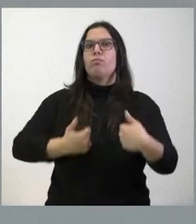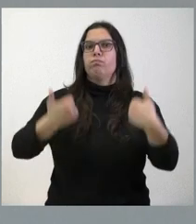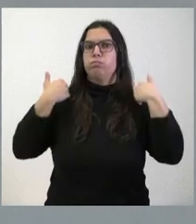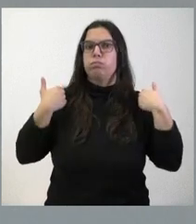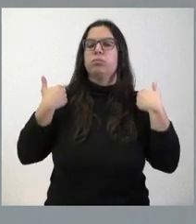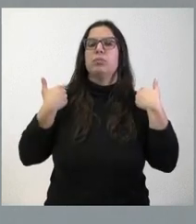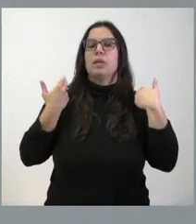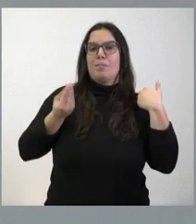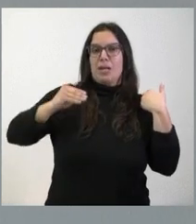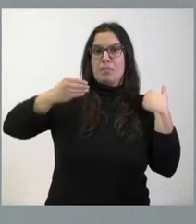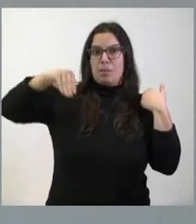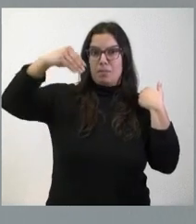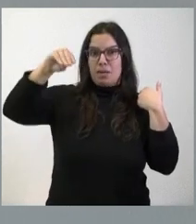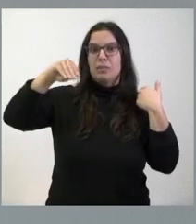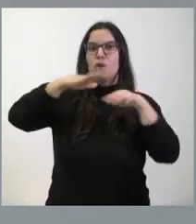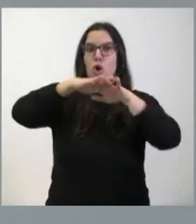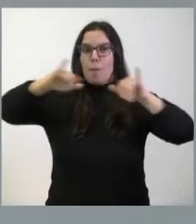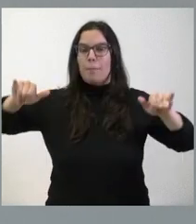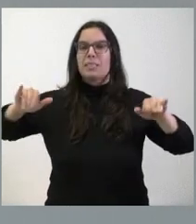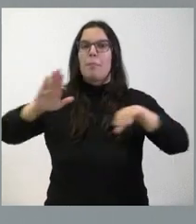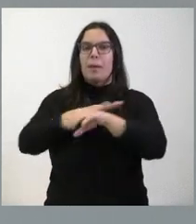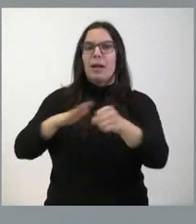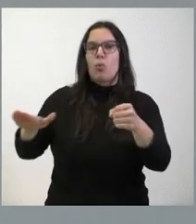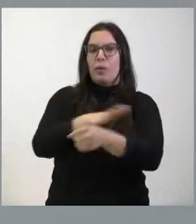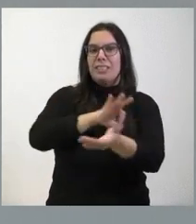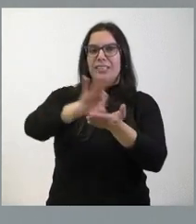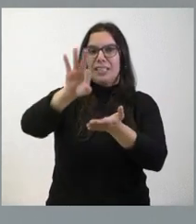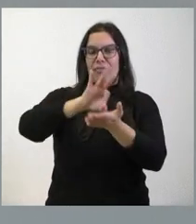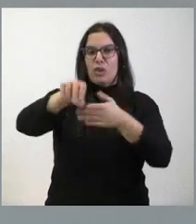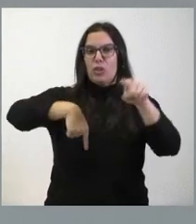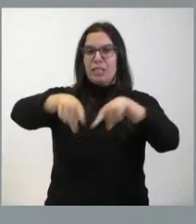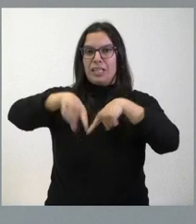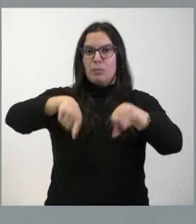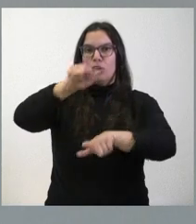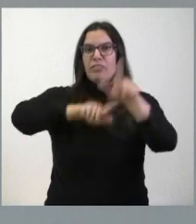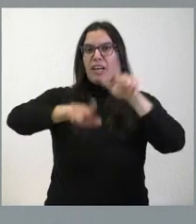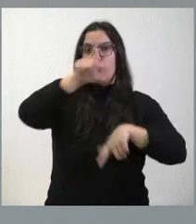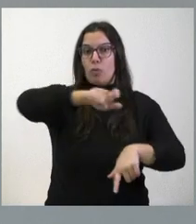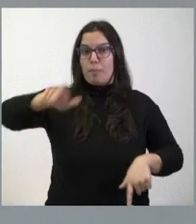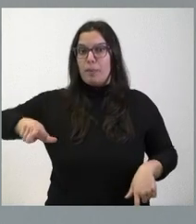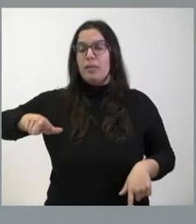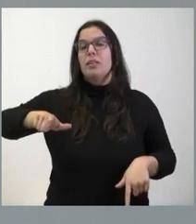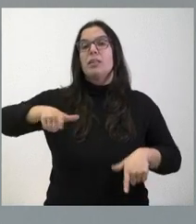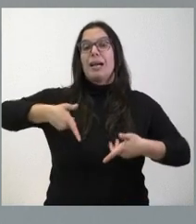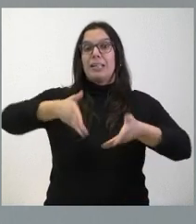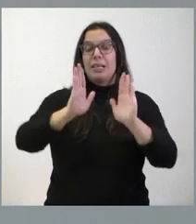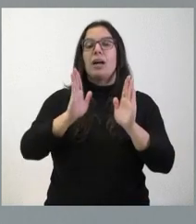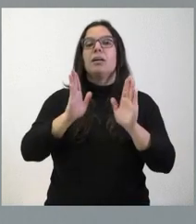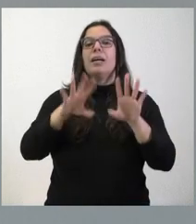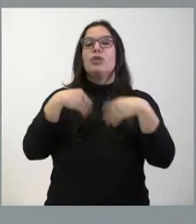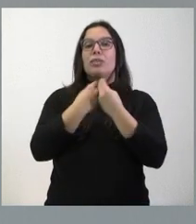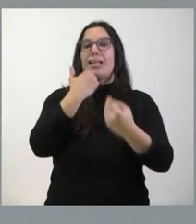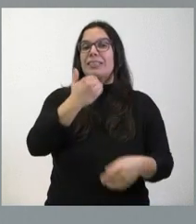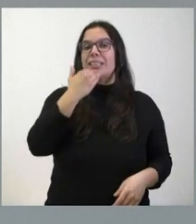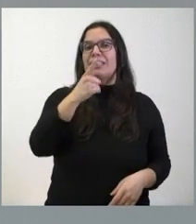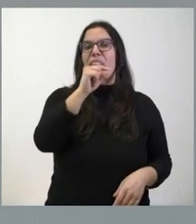ha incorporado a financiar el servicio de transporte de viajeros por carretera, asciende casi a